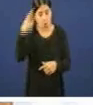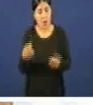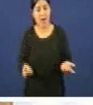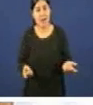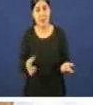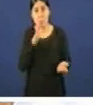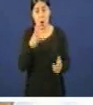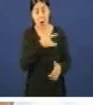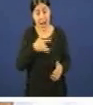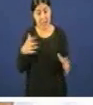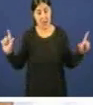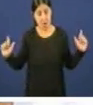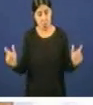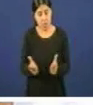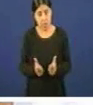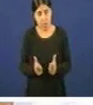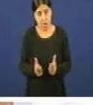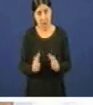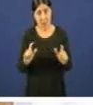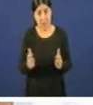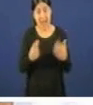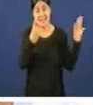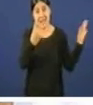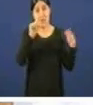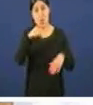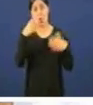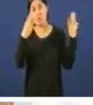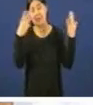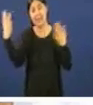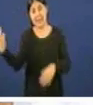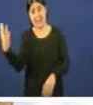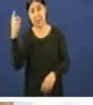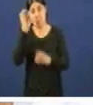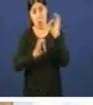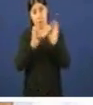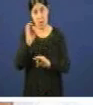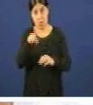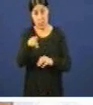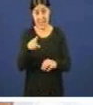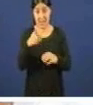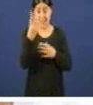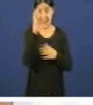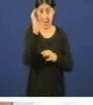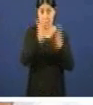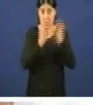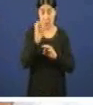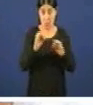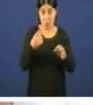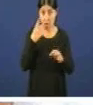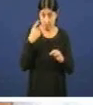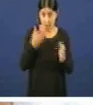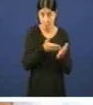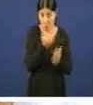queda reducida a un 6,83% de ese 30% de dividendos que o Banco Seica